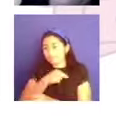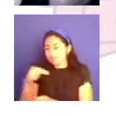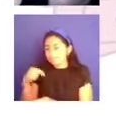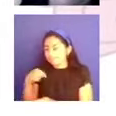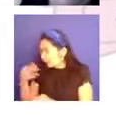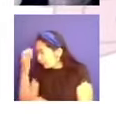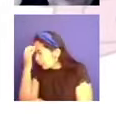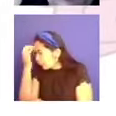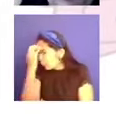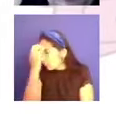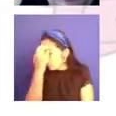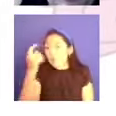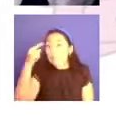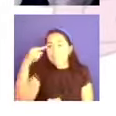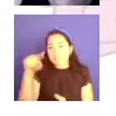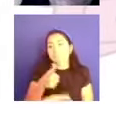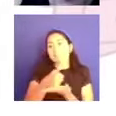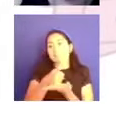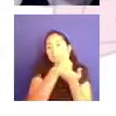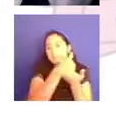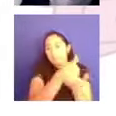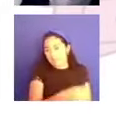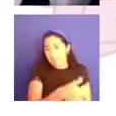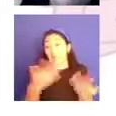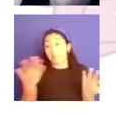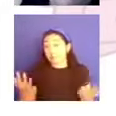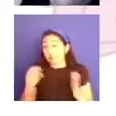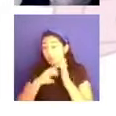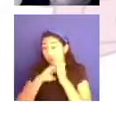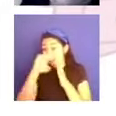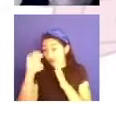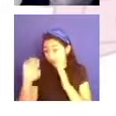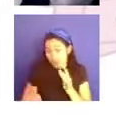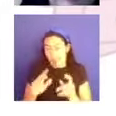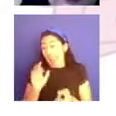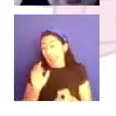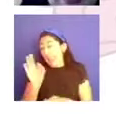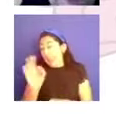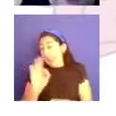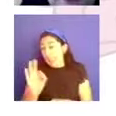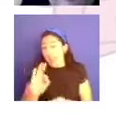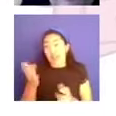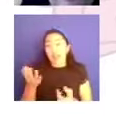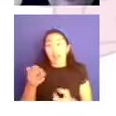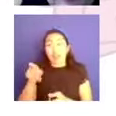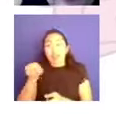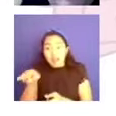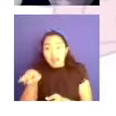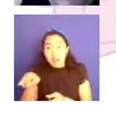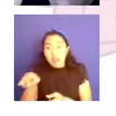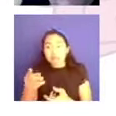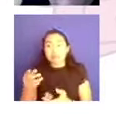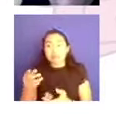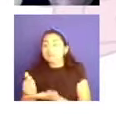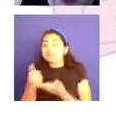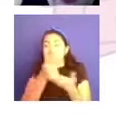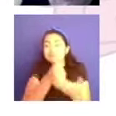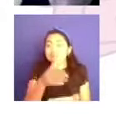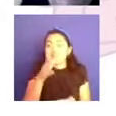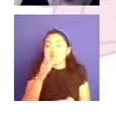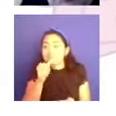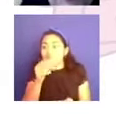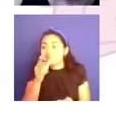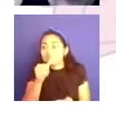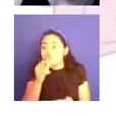Cuando en algún momento la persona ya no está capacitada para poder brindar este tipo de atención,